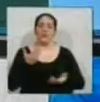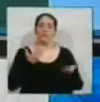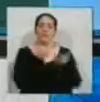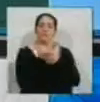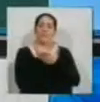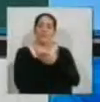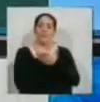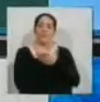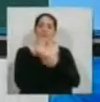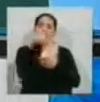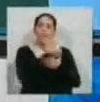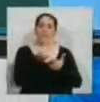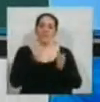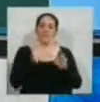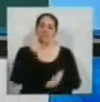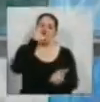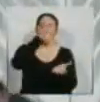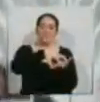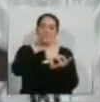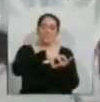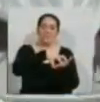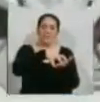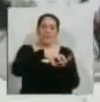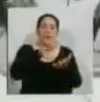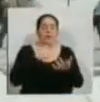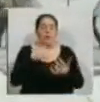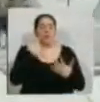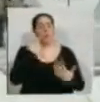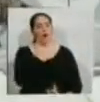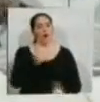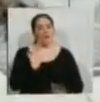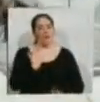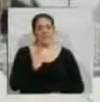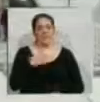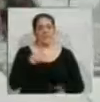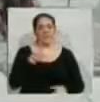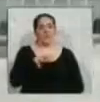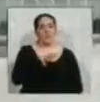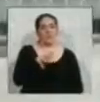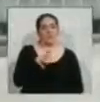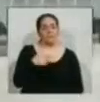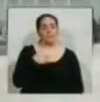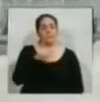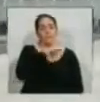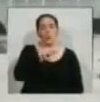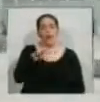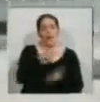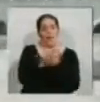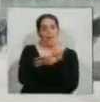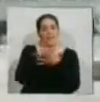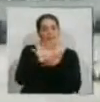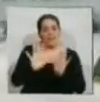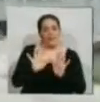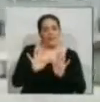exclusivamente que diseñe esta obra monumental con espacios muy vacíos. La biblioteca tiene